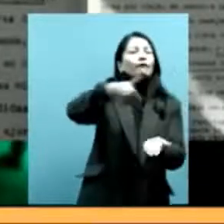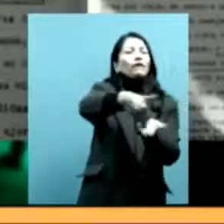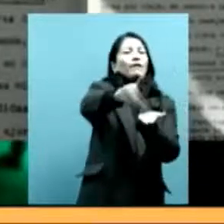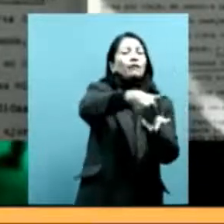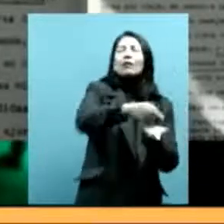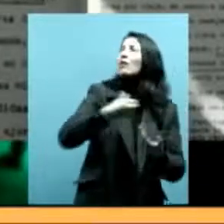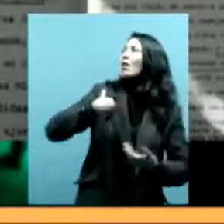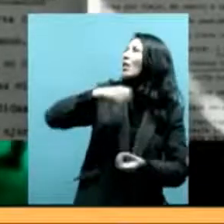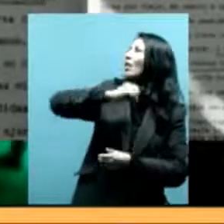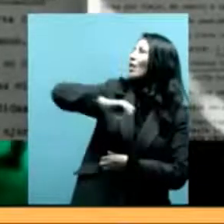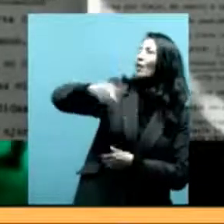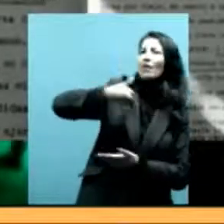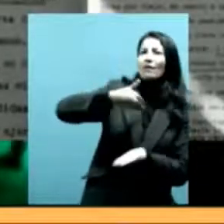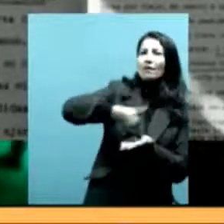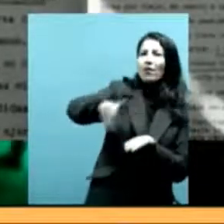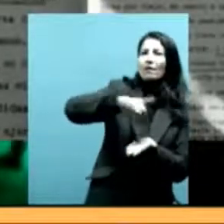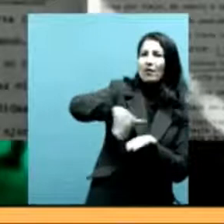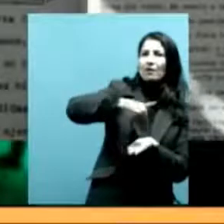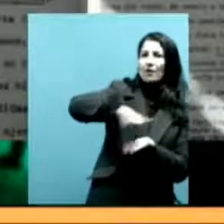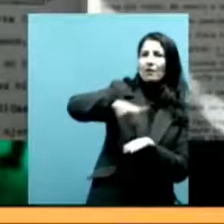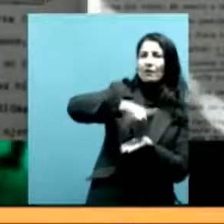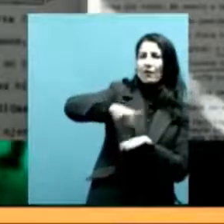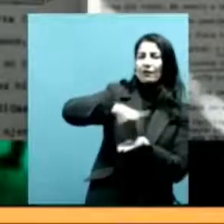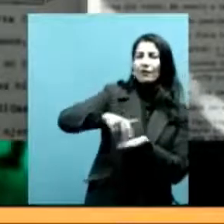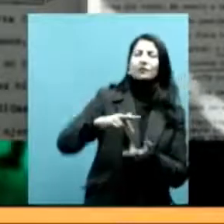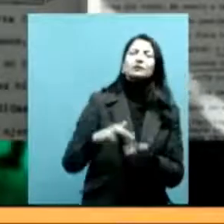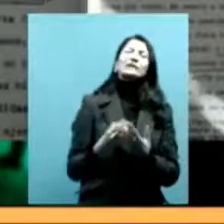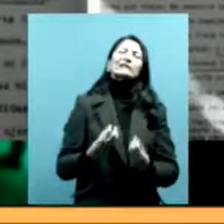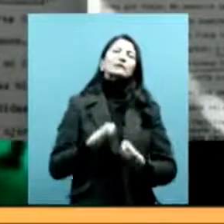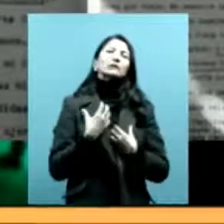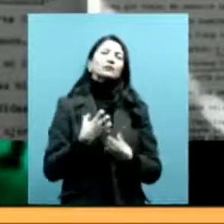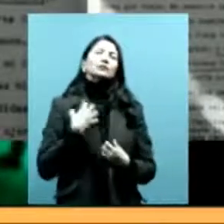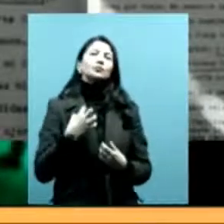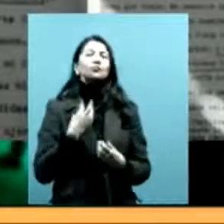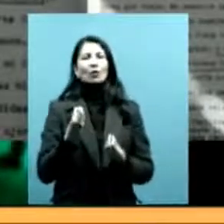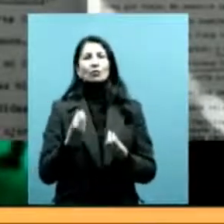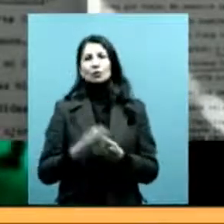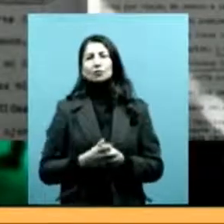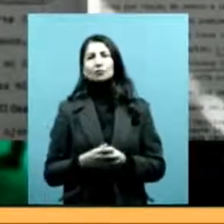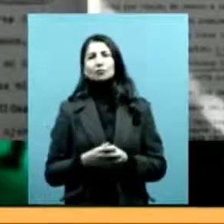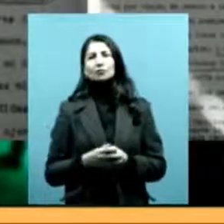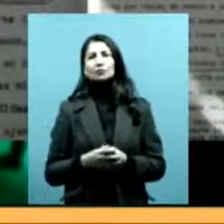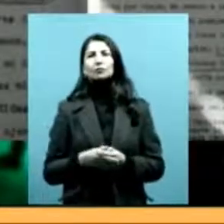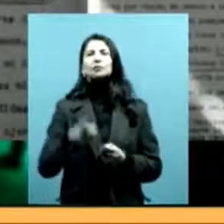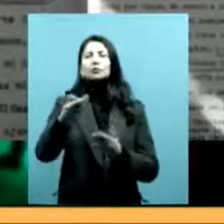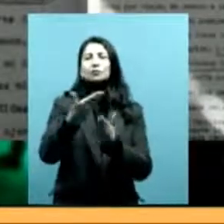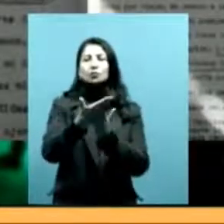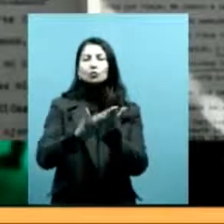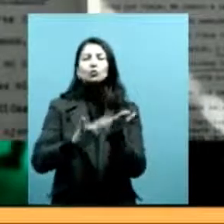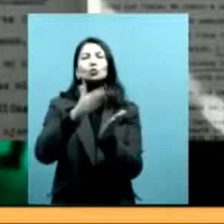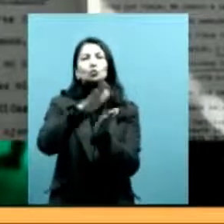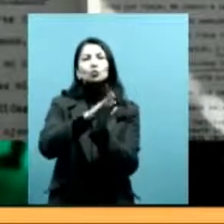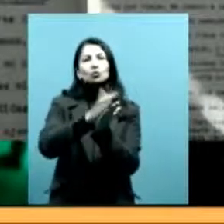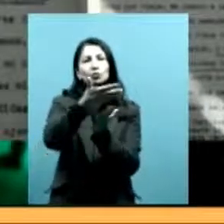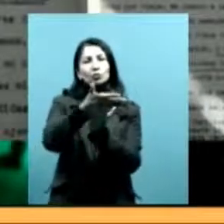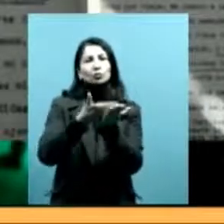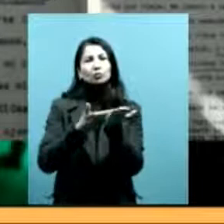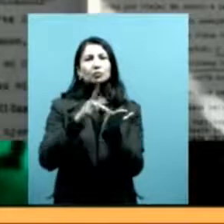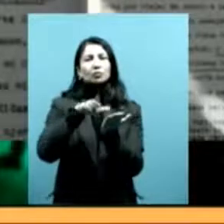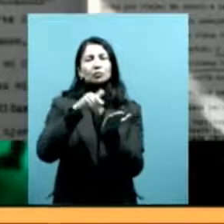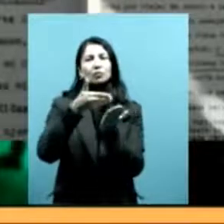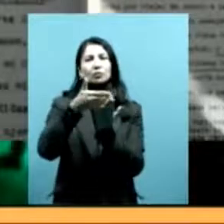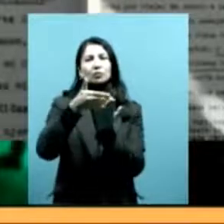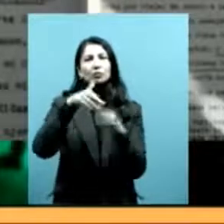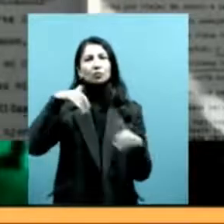de memoria. Vemos, en relación a ese desalojo, los documentos del archivo. Por